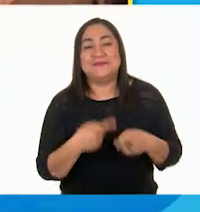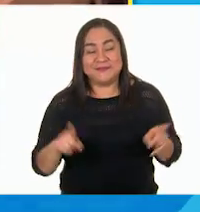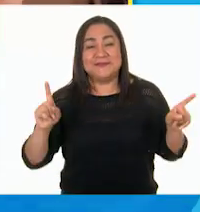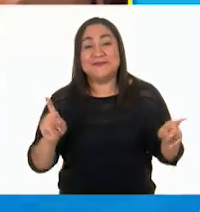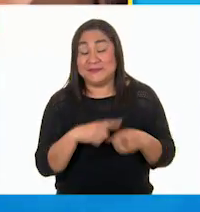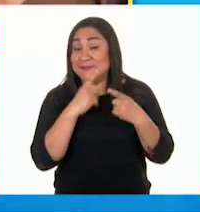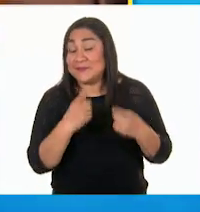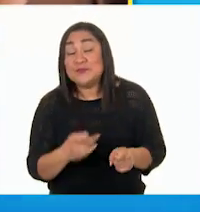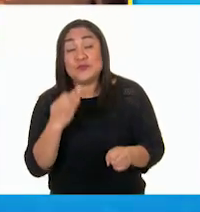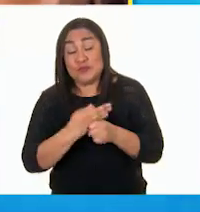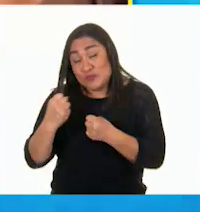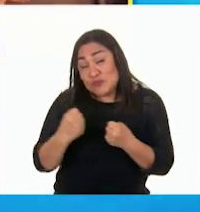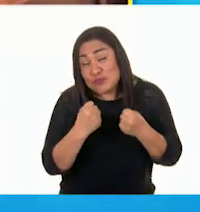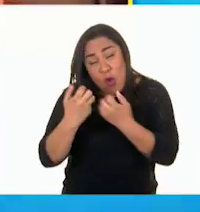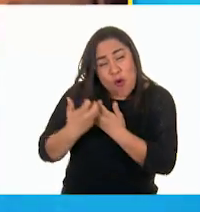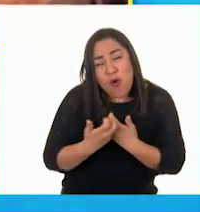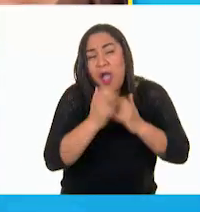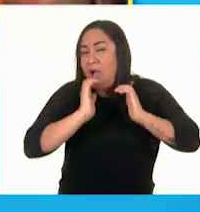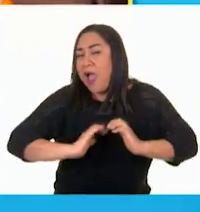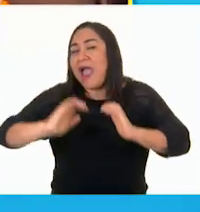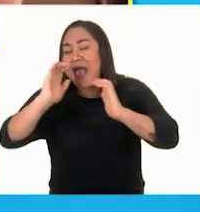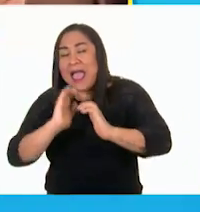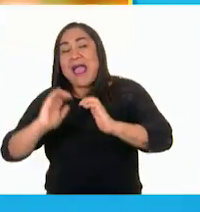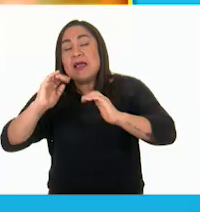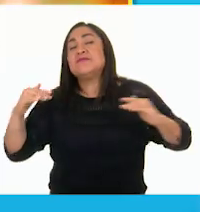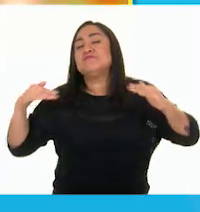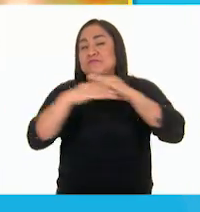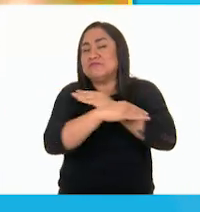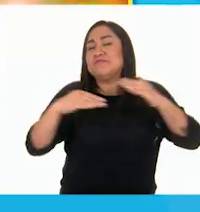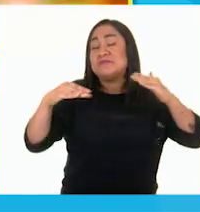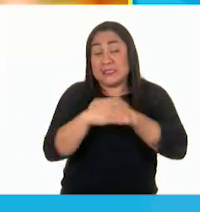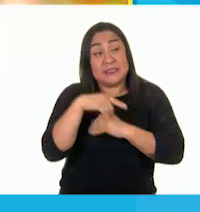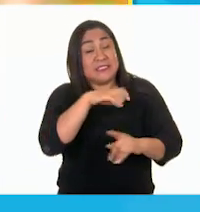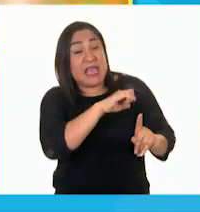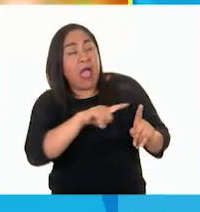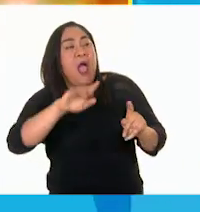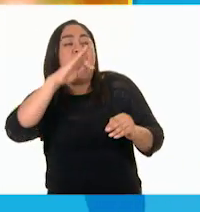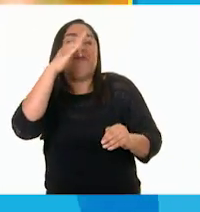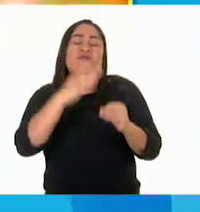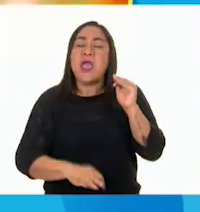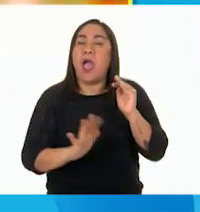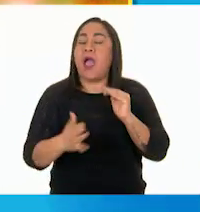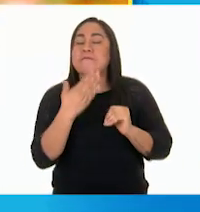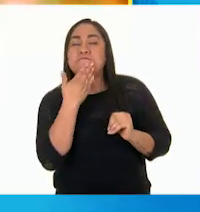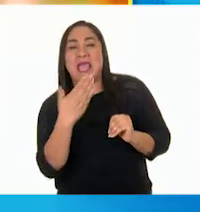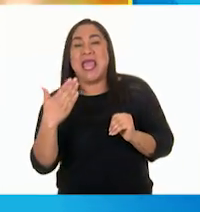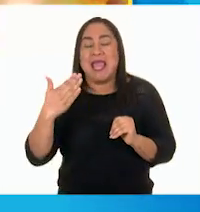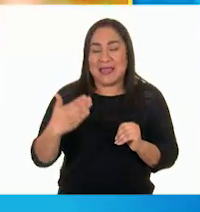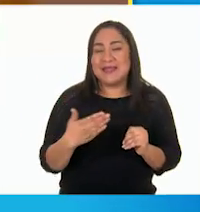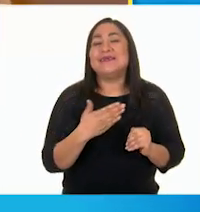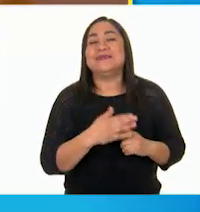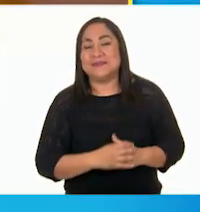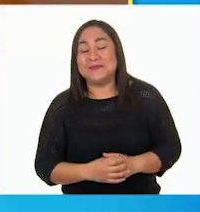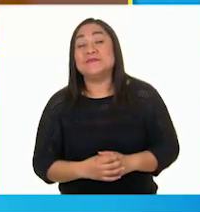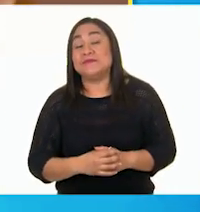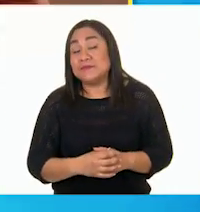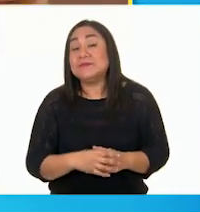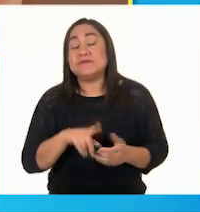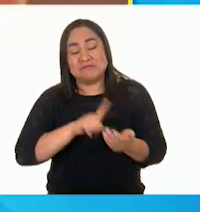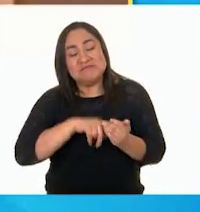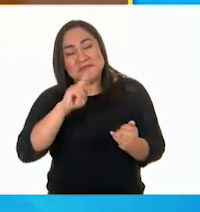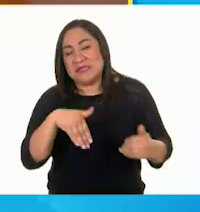Vamos en el auto todos cantando por la carretera federal. Staff por fin ha regresado a su estado normal. ¡Qué